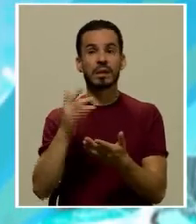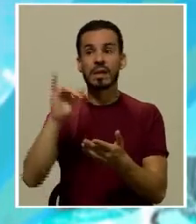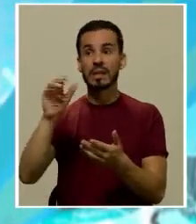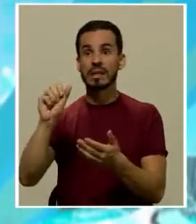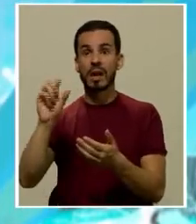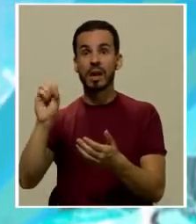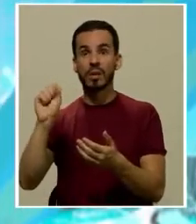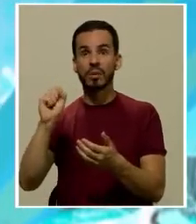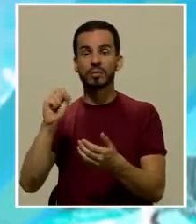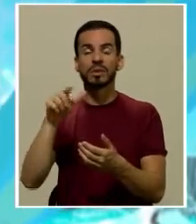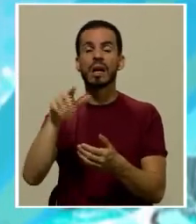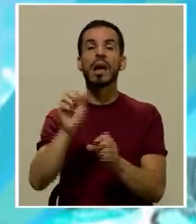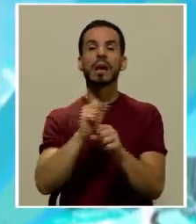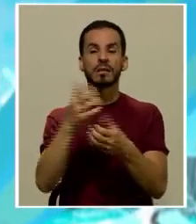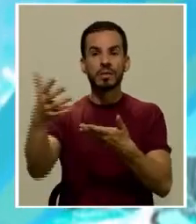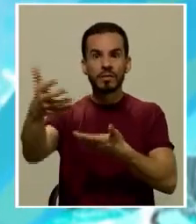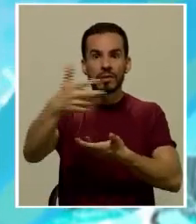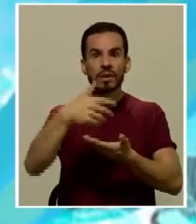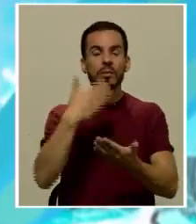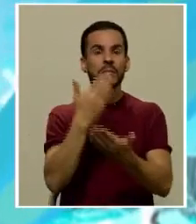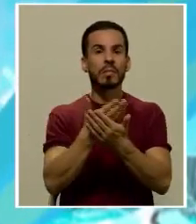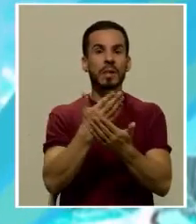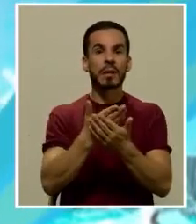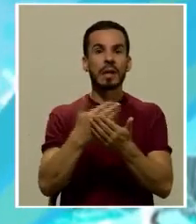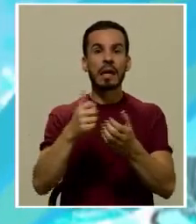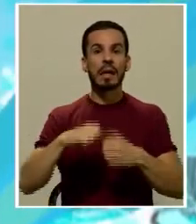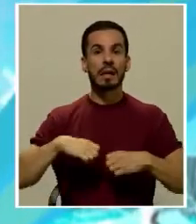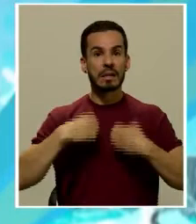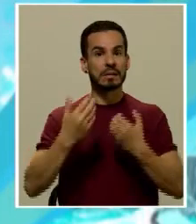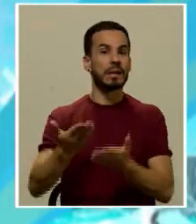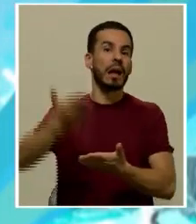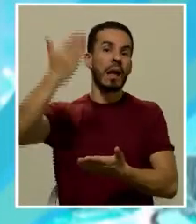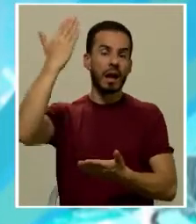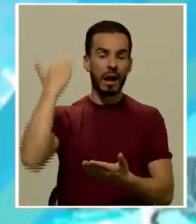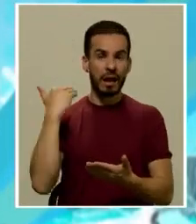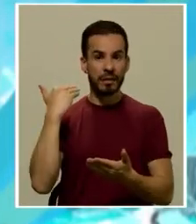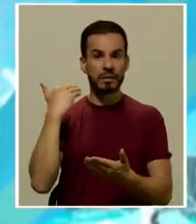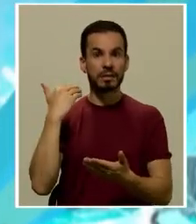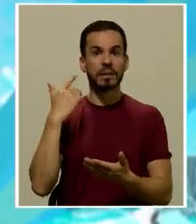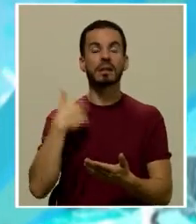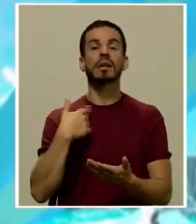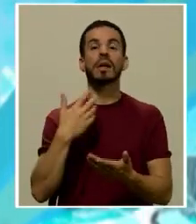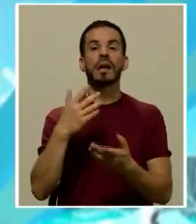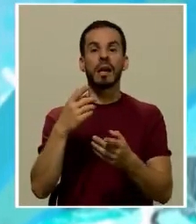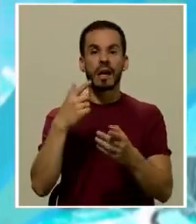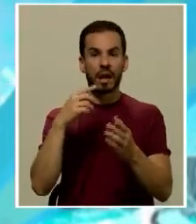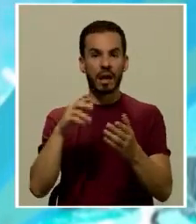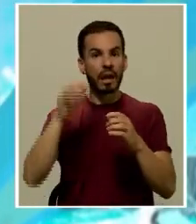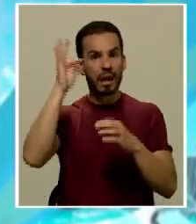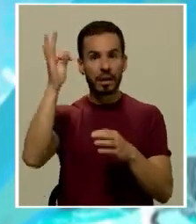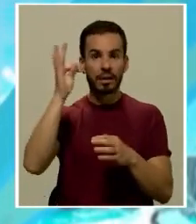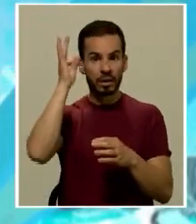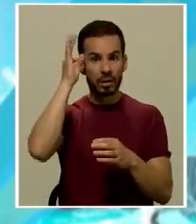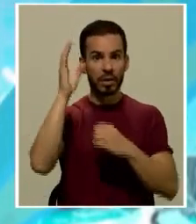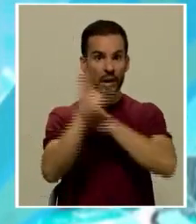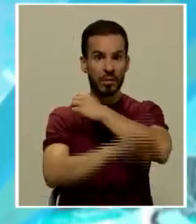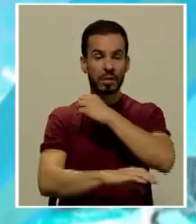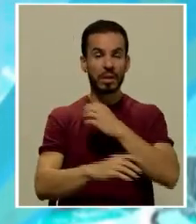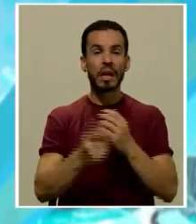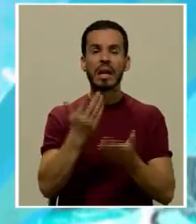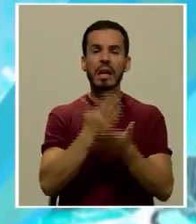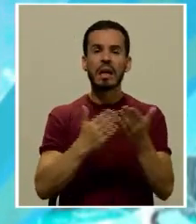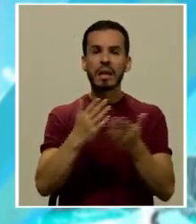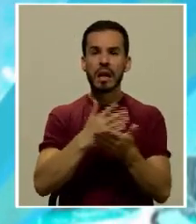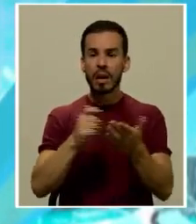Jacobs lo que hace es retomar planteamientos preexistentes ya en la doctrina penal y sobre todo en